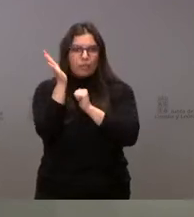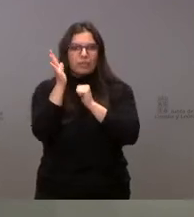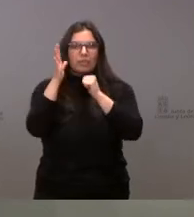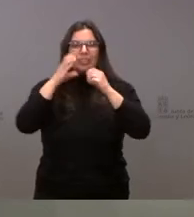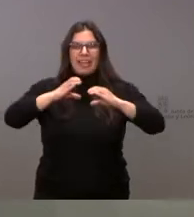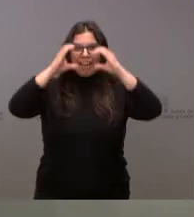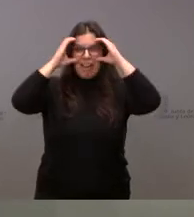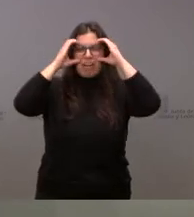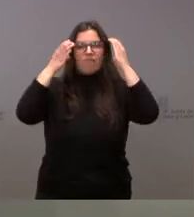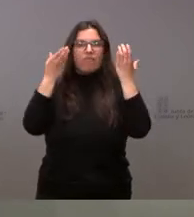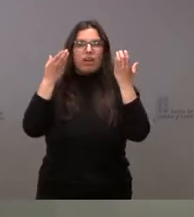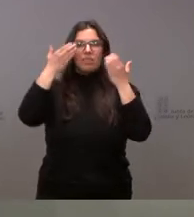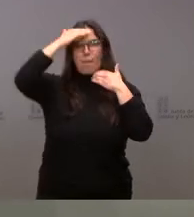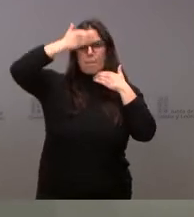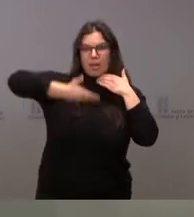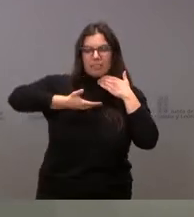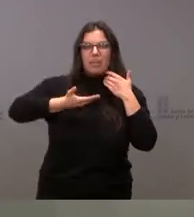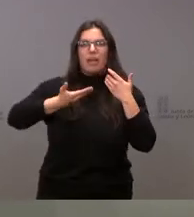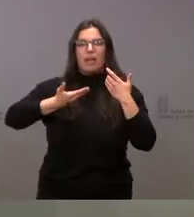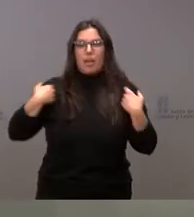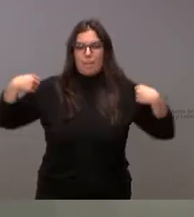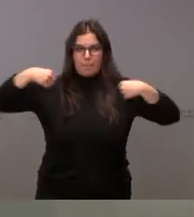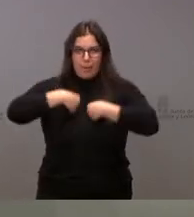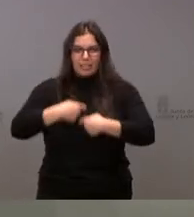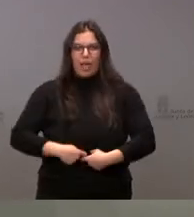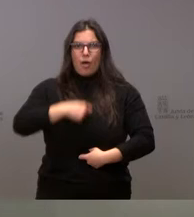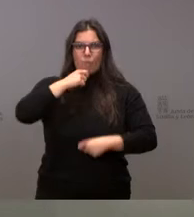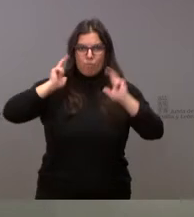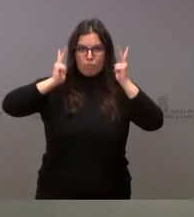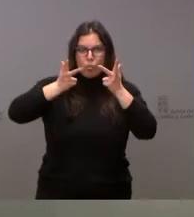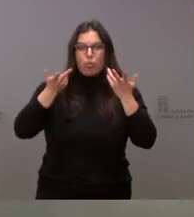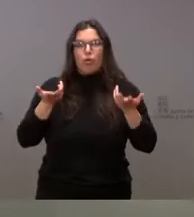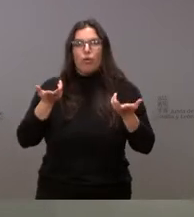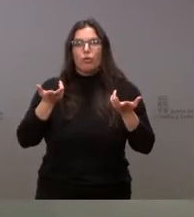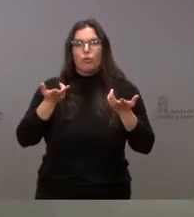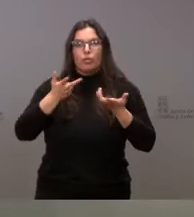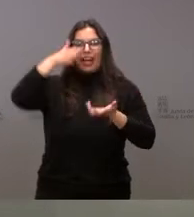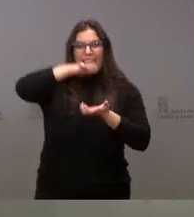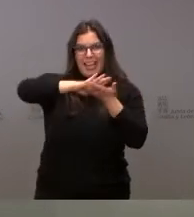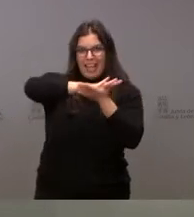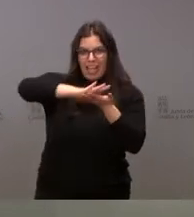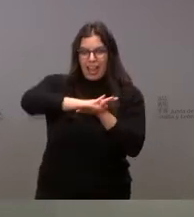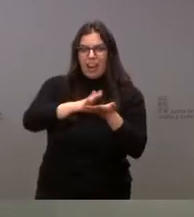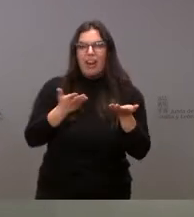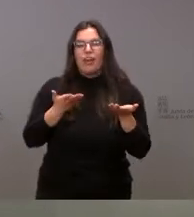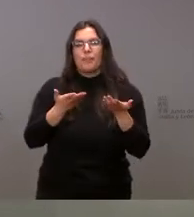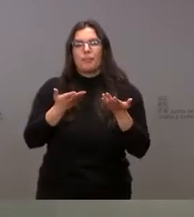gafas de protección, pantallas faciales, batas, buzos médicos, gel hidroalcohólico,